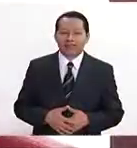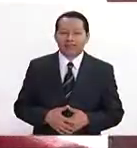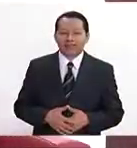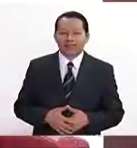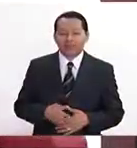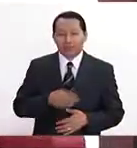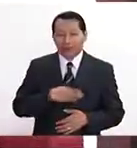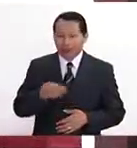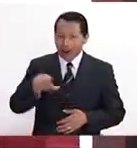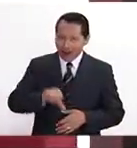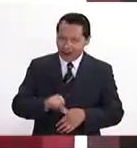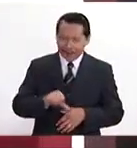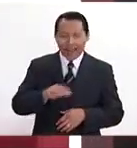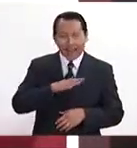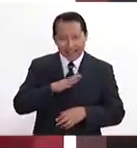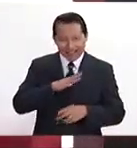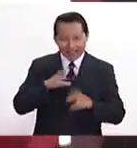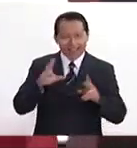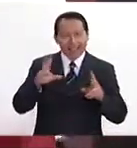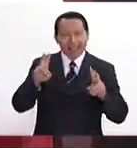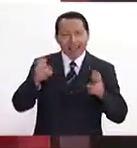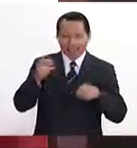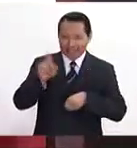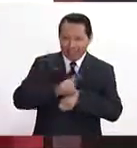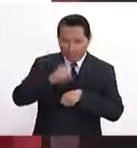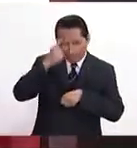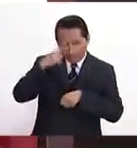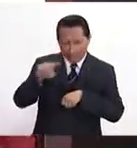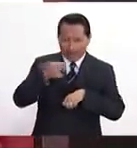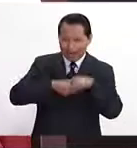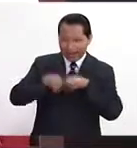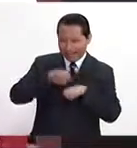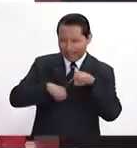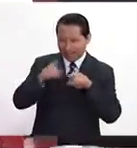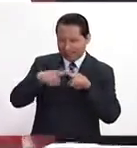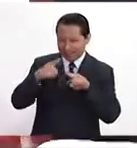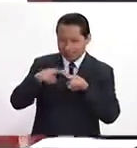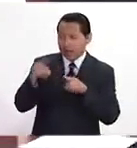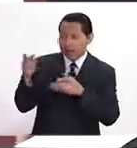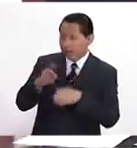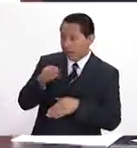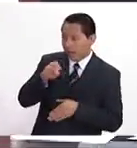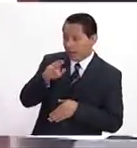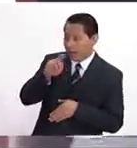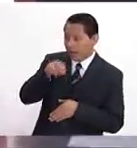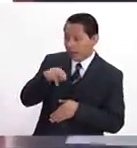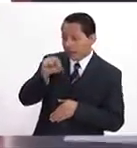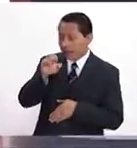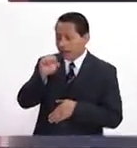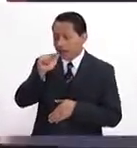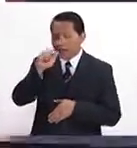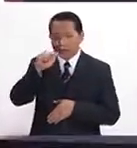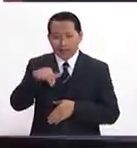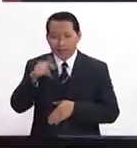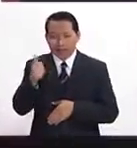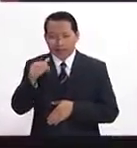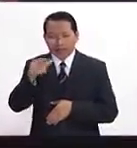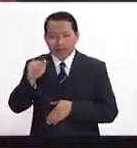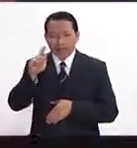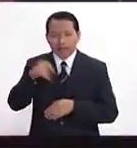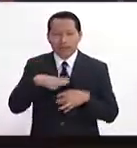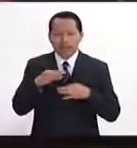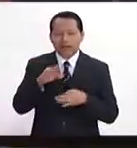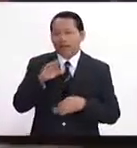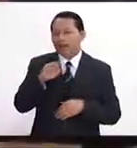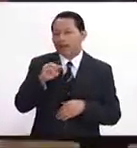Bueno, hoy es nuestro día para los emprendedores y nos acompaña aquí en el estudio Martín Sebastián García Wilhelm, él es fundador